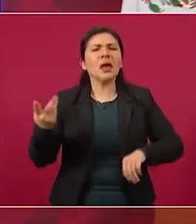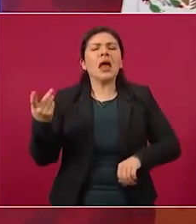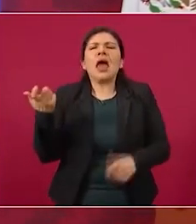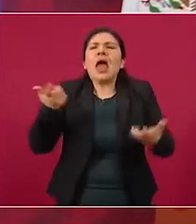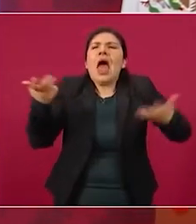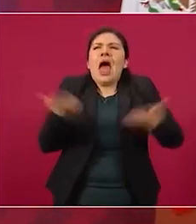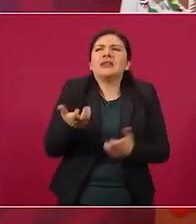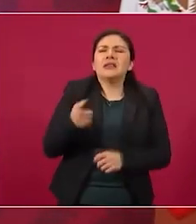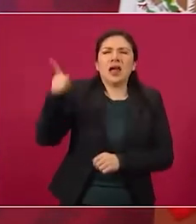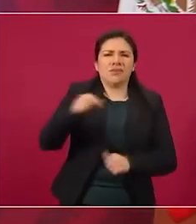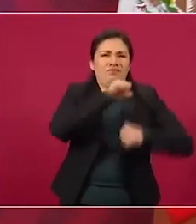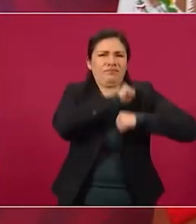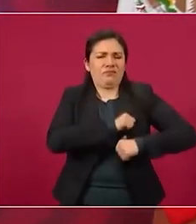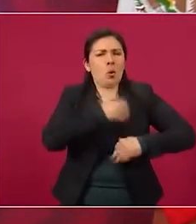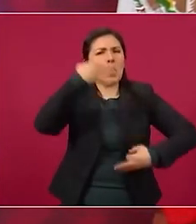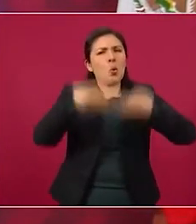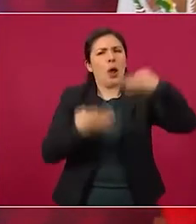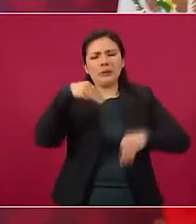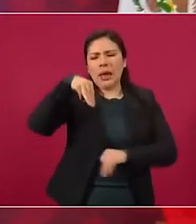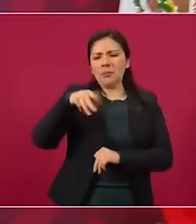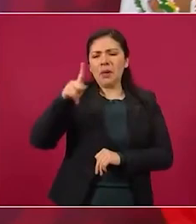Público o el juez?